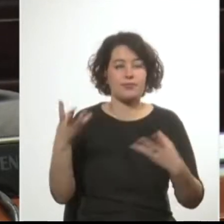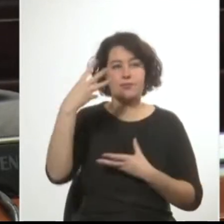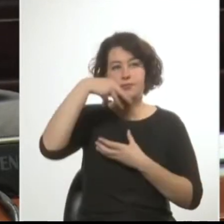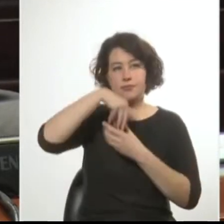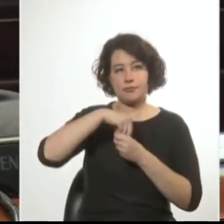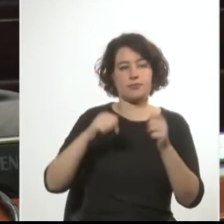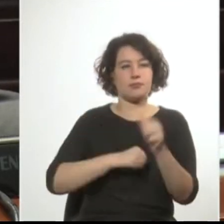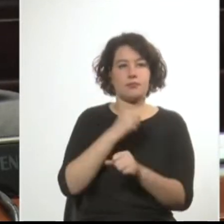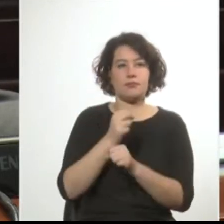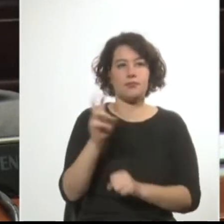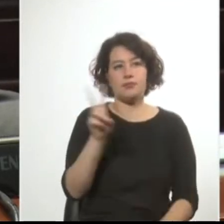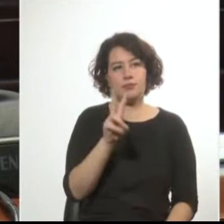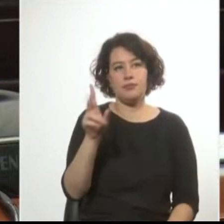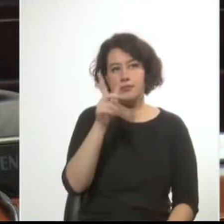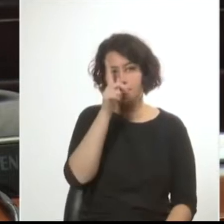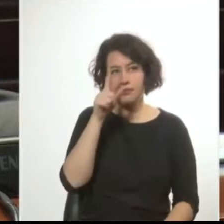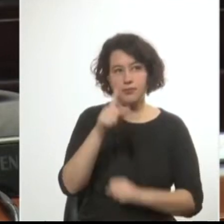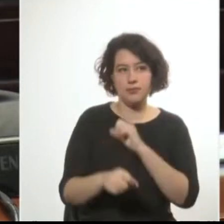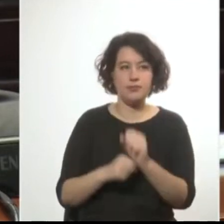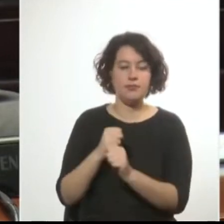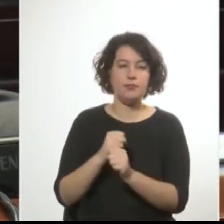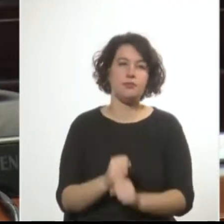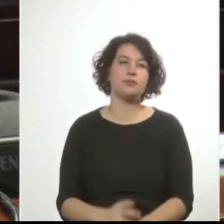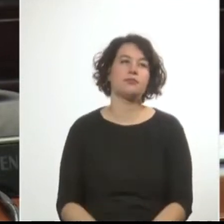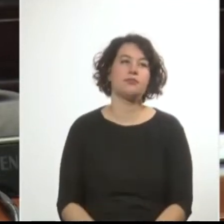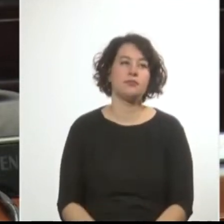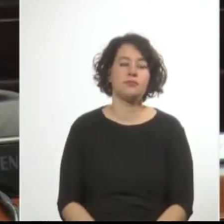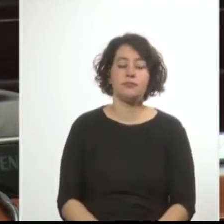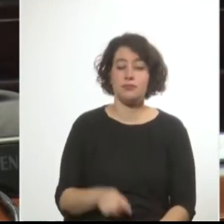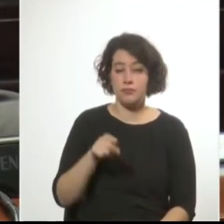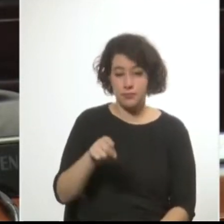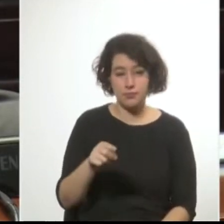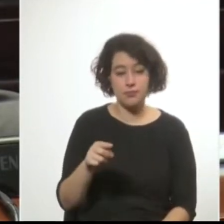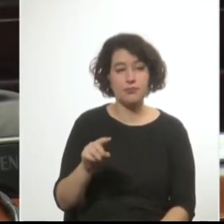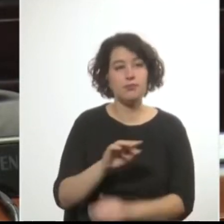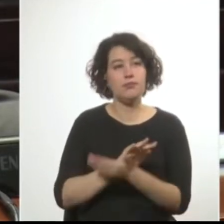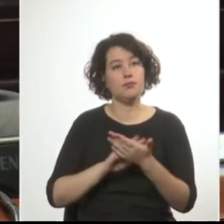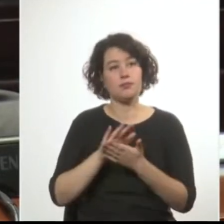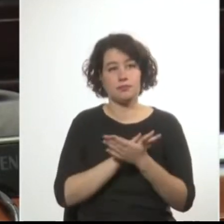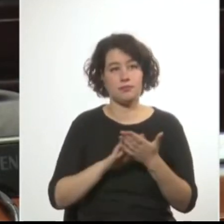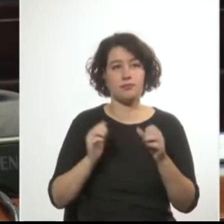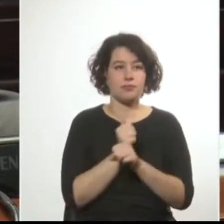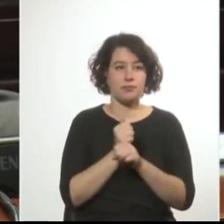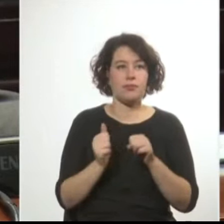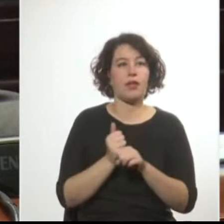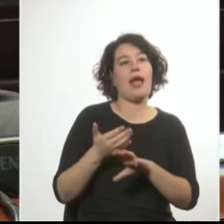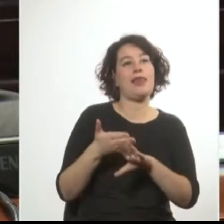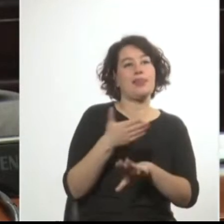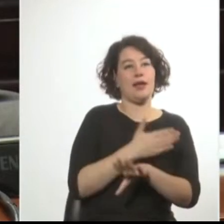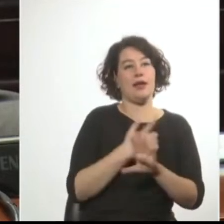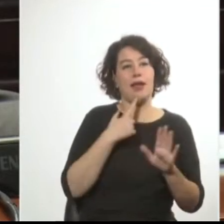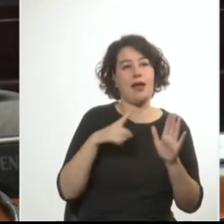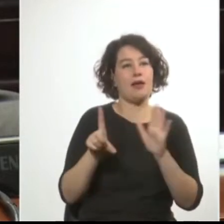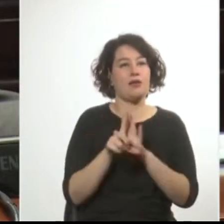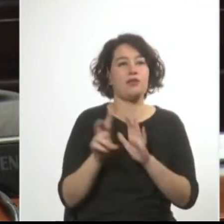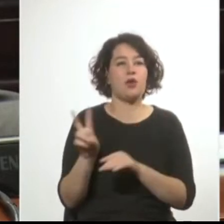hasta el 22 de julio de ese año. Esta prórroga quedaría sin efecto al aprobarse antes la ley de